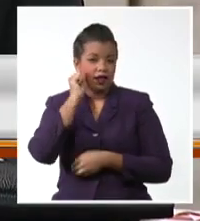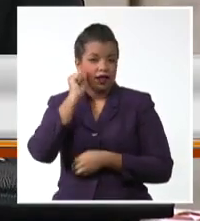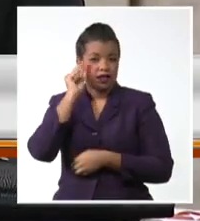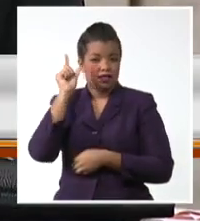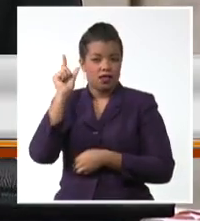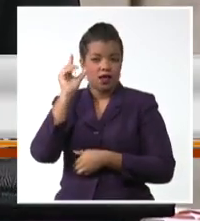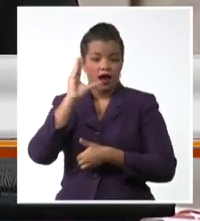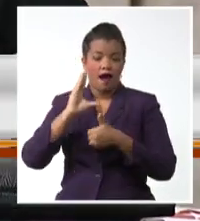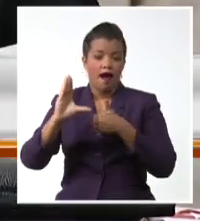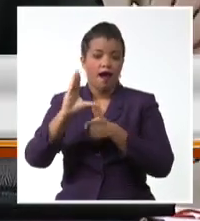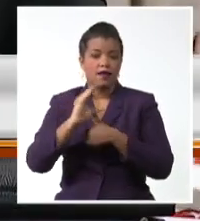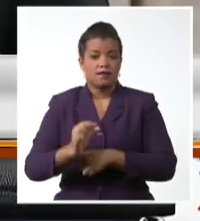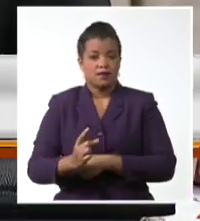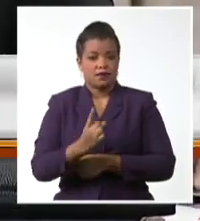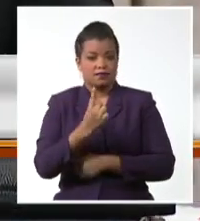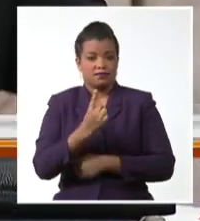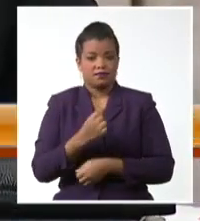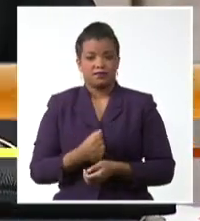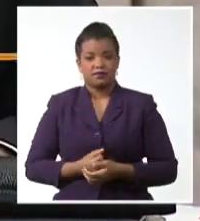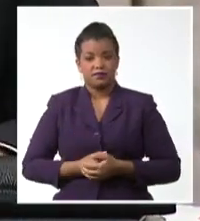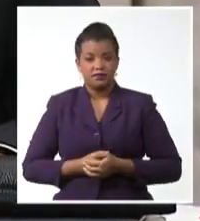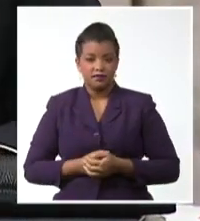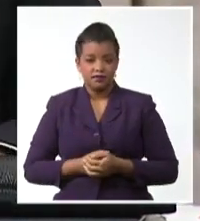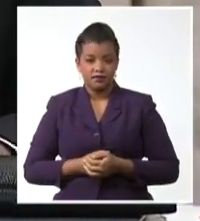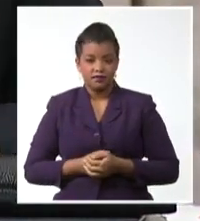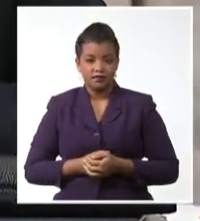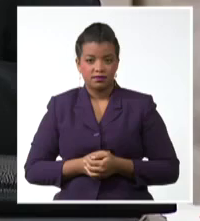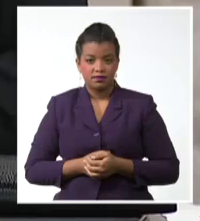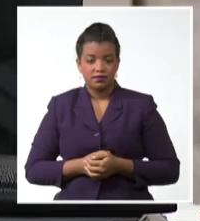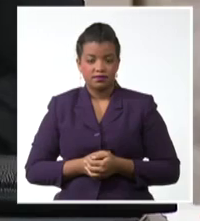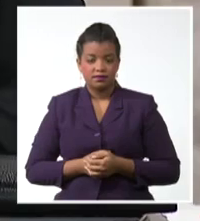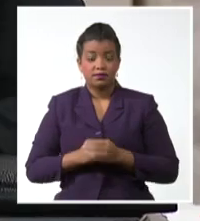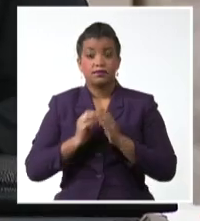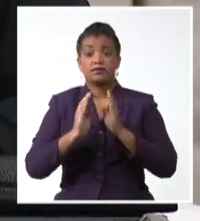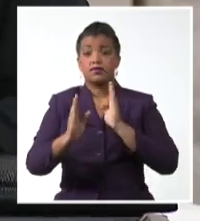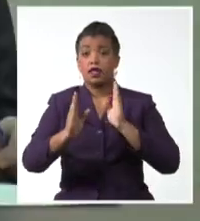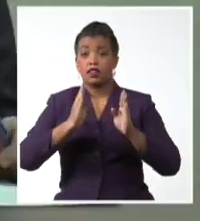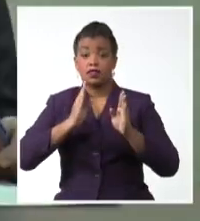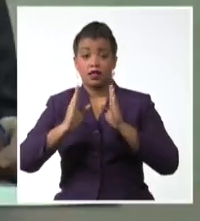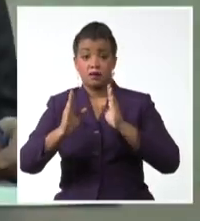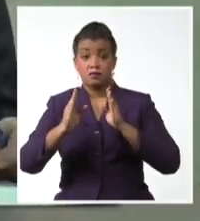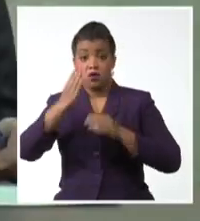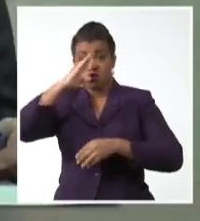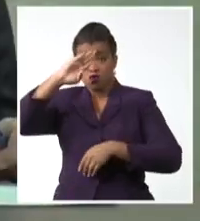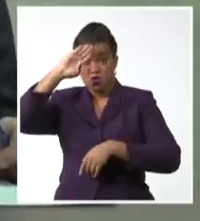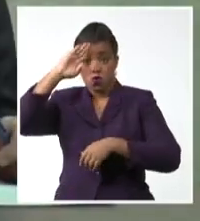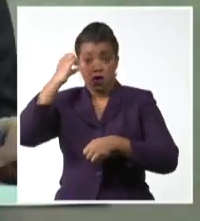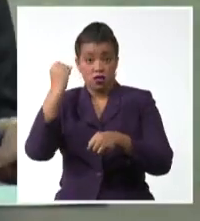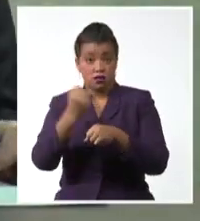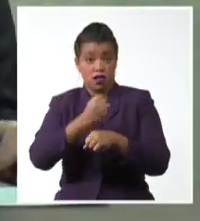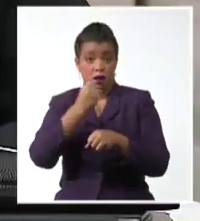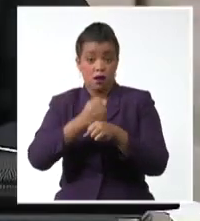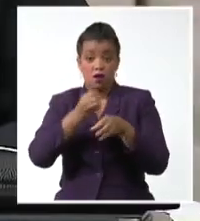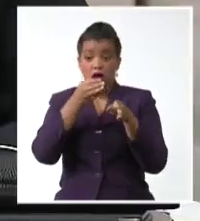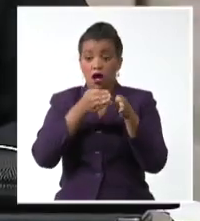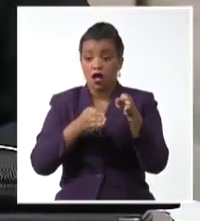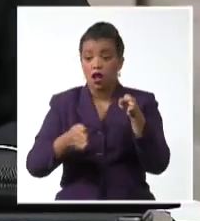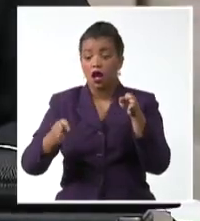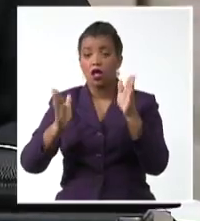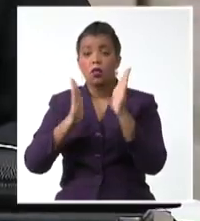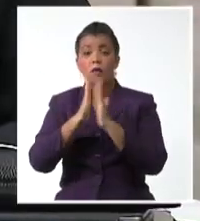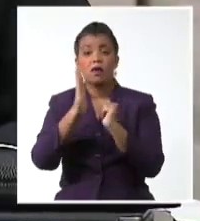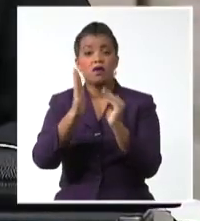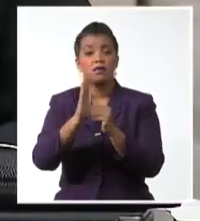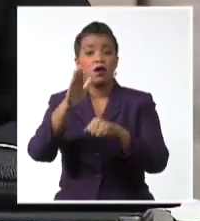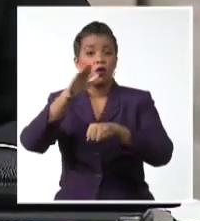Caribbean First durante su periodo en la presidencia alargado por unos meses por causa de la